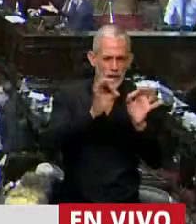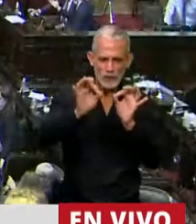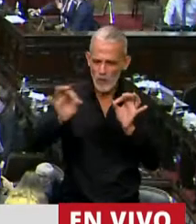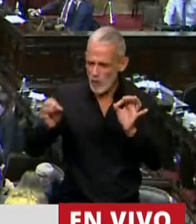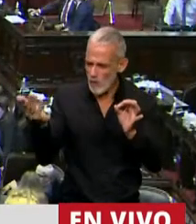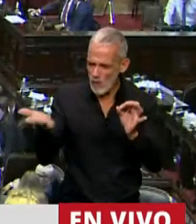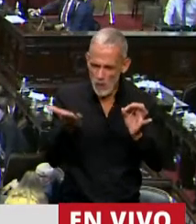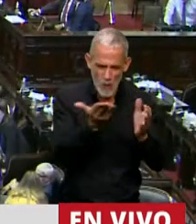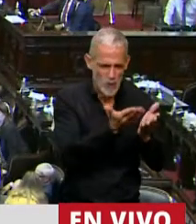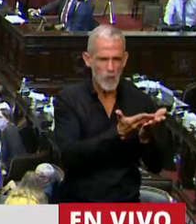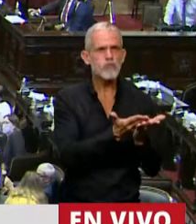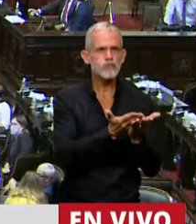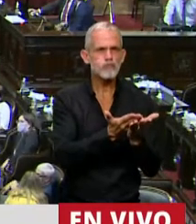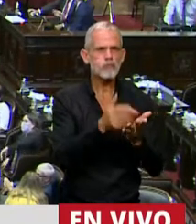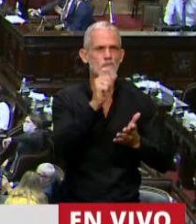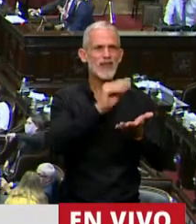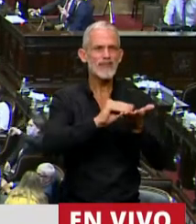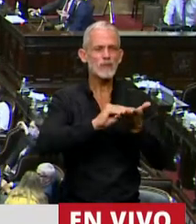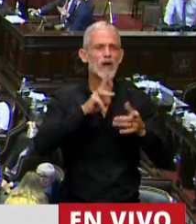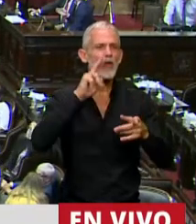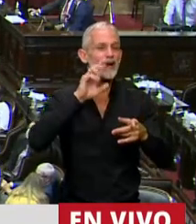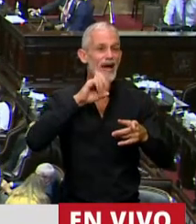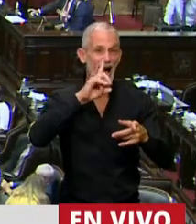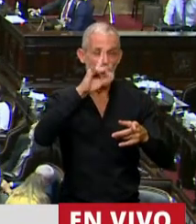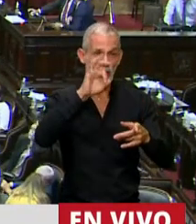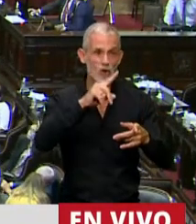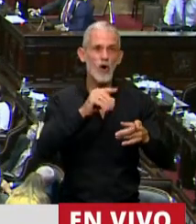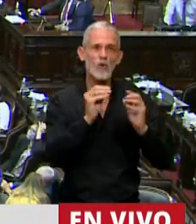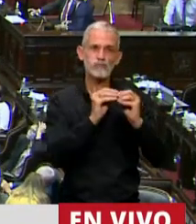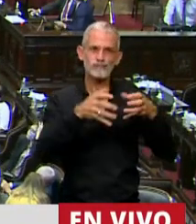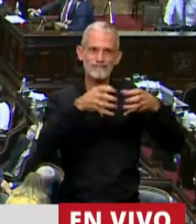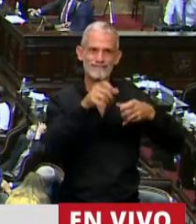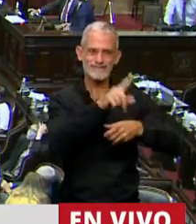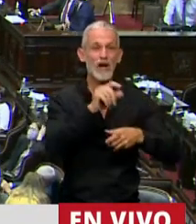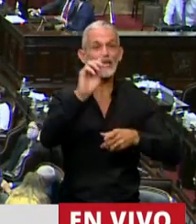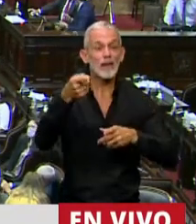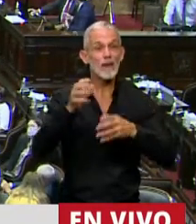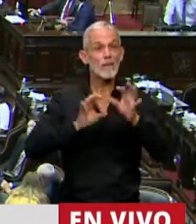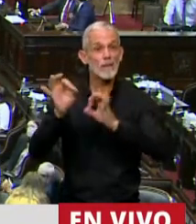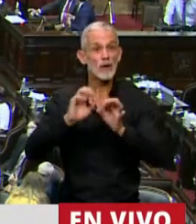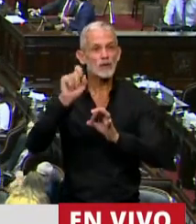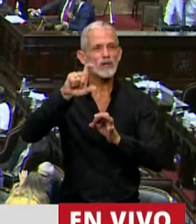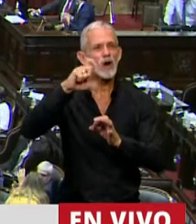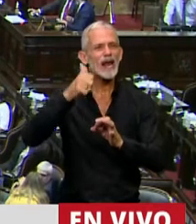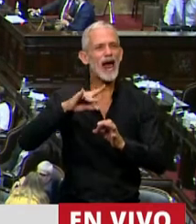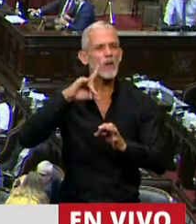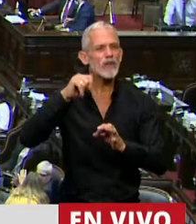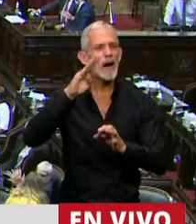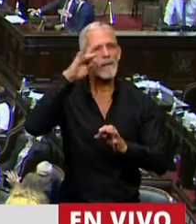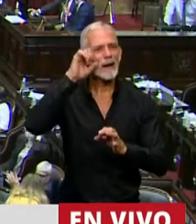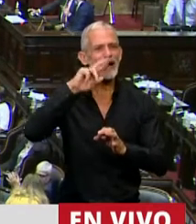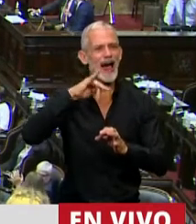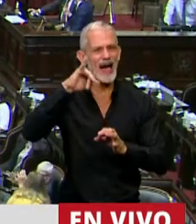tanto del diputado Ricardo y sus acompañantes como del proyecto de Claudia Bernaza